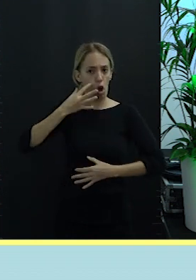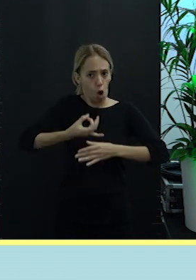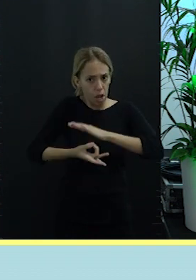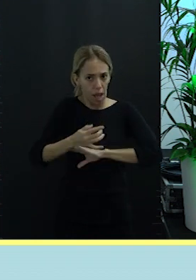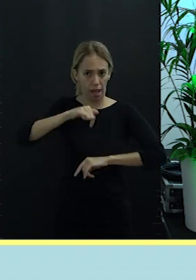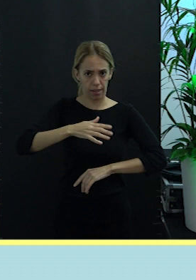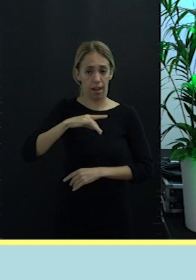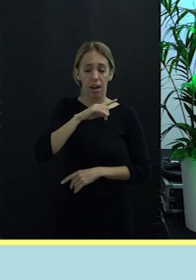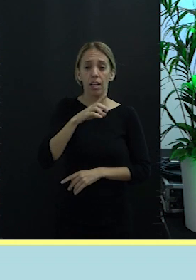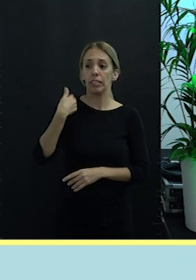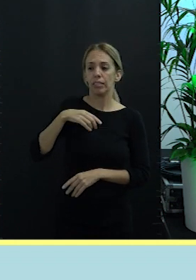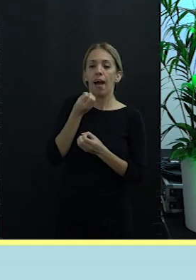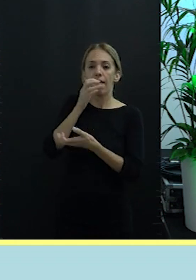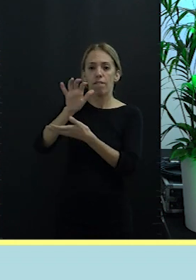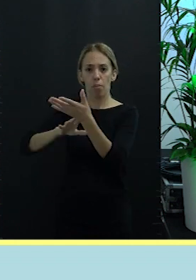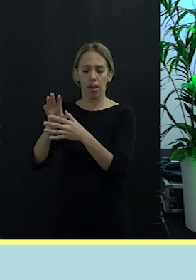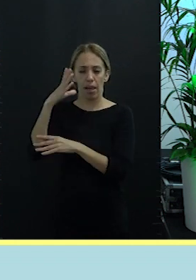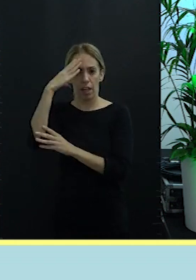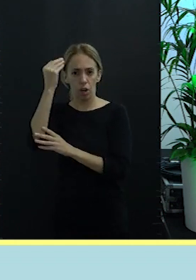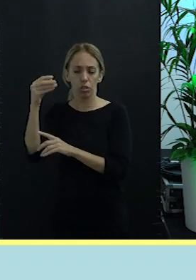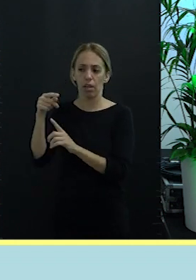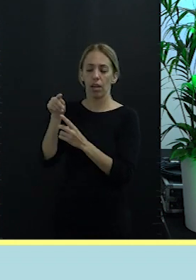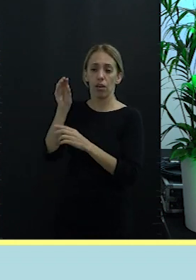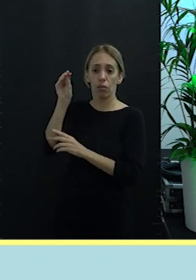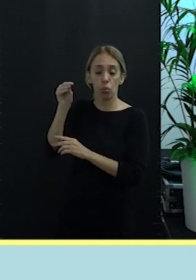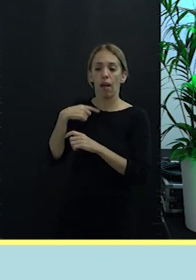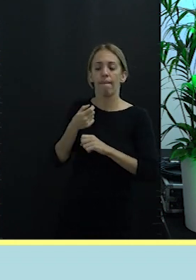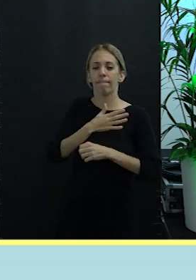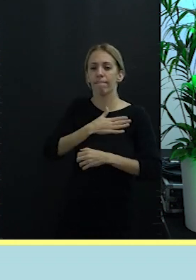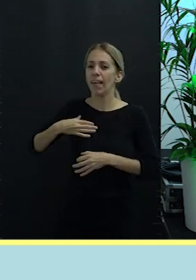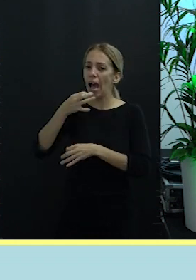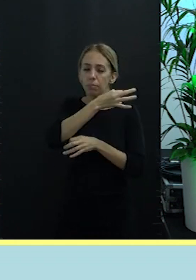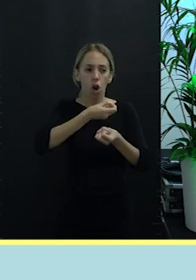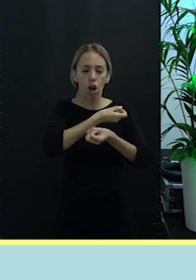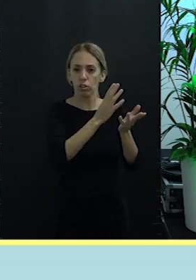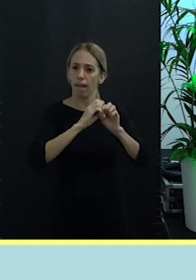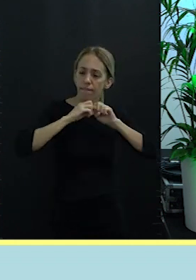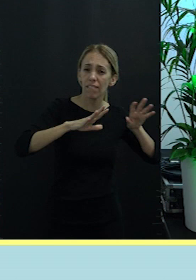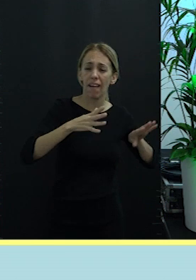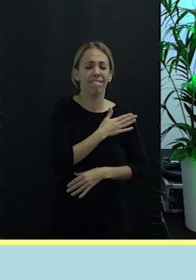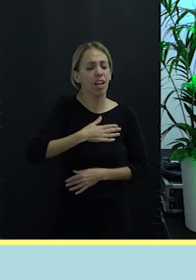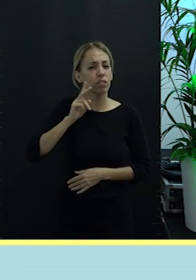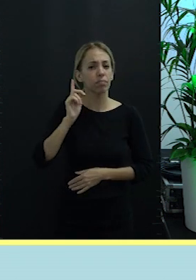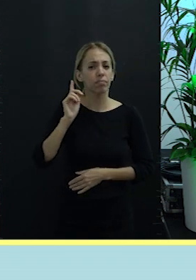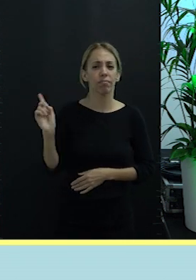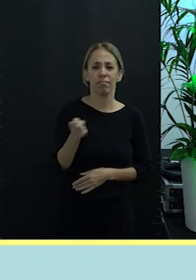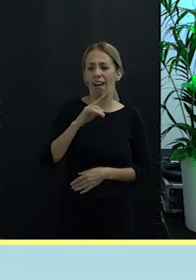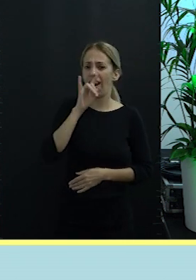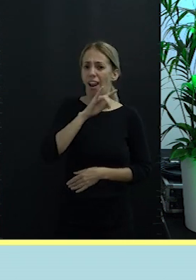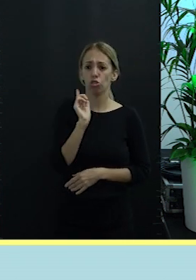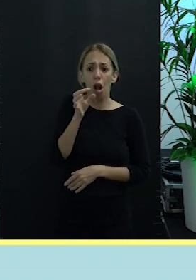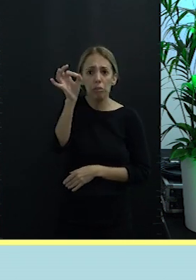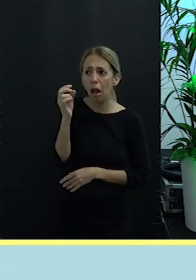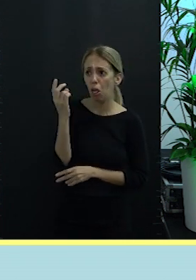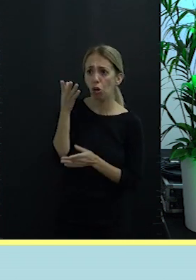Fuerteventura y ahora estamos extendiéndonos hacia el resto del archipiélago. Queremos que sea para toda Canarias, no solo para dos islas.